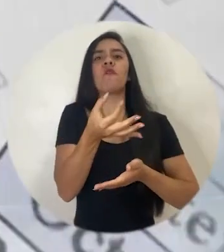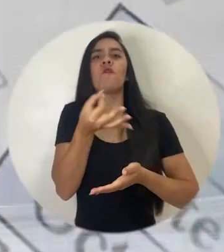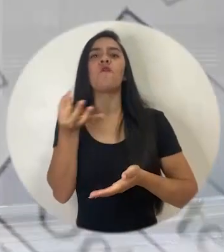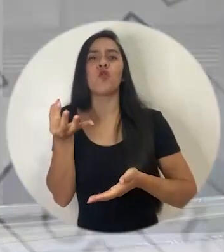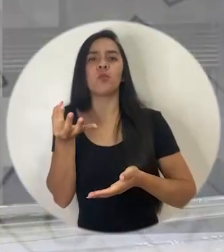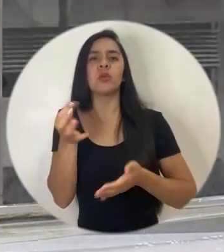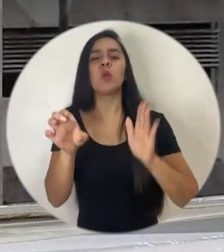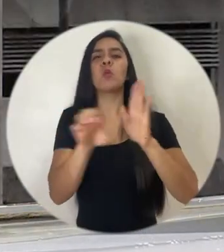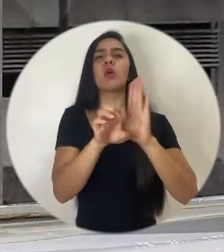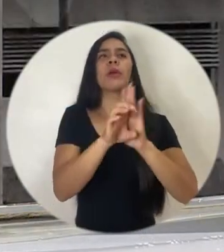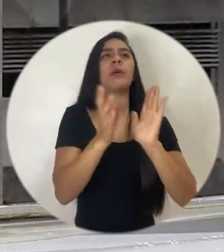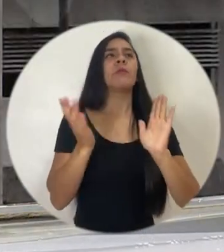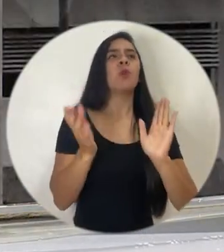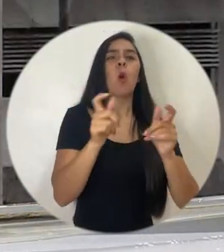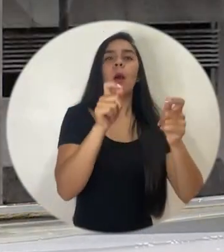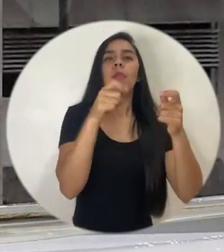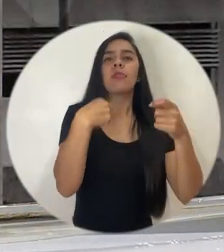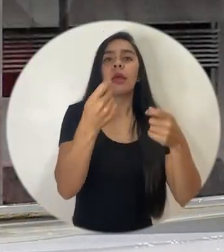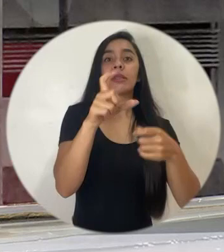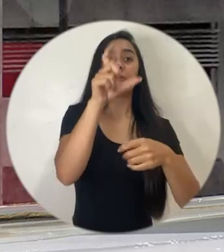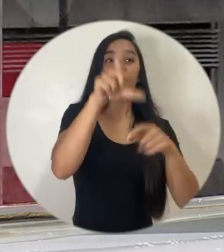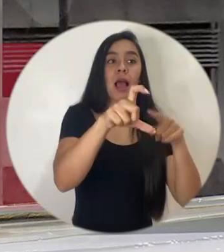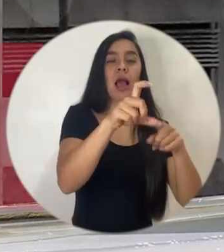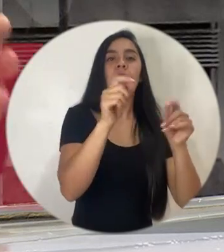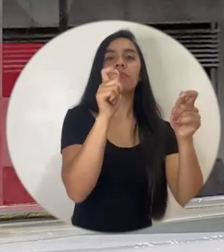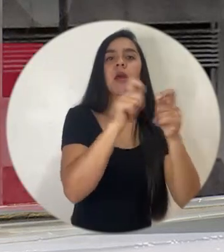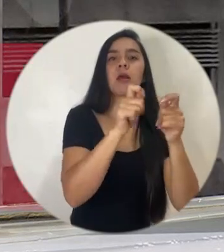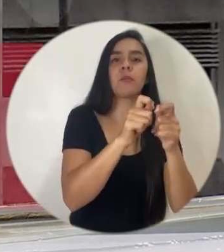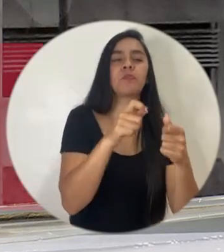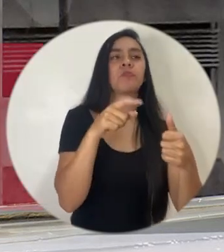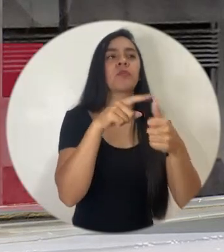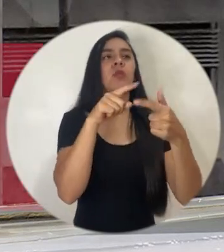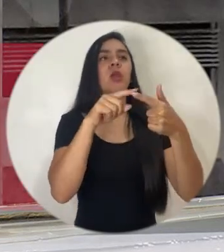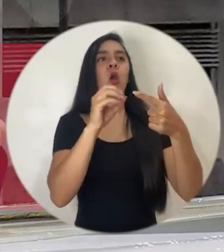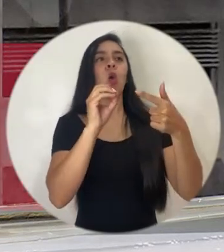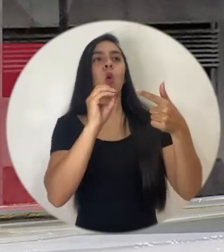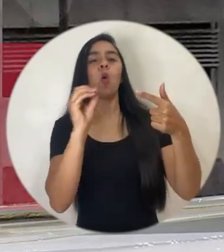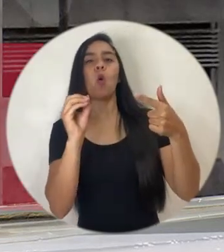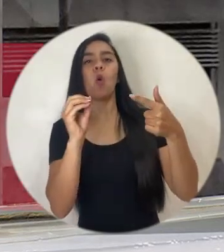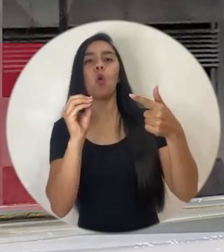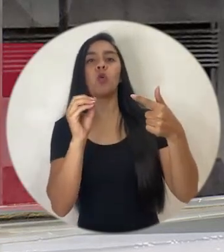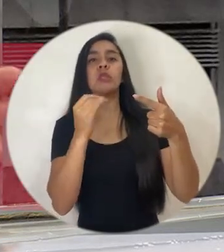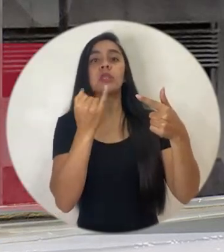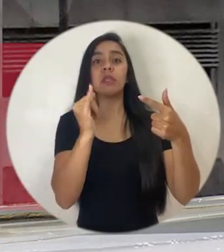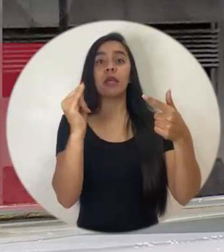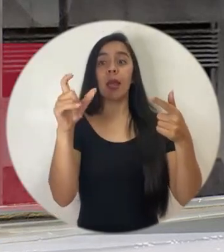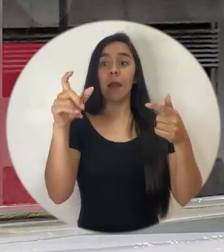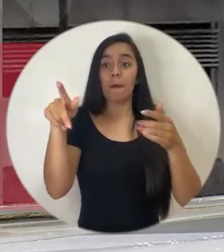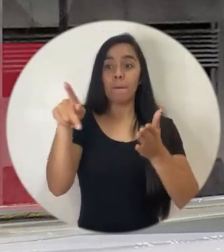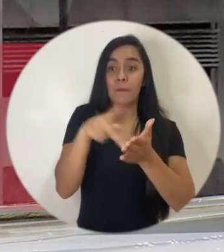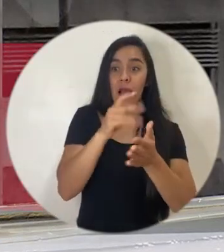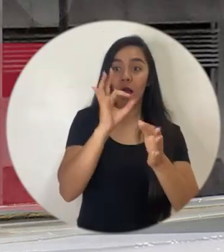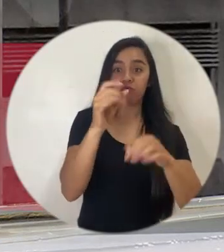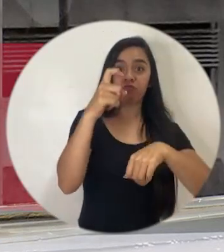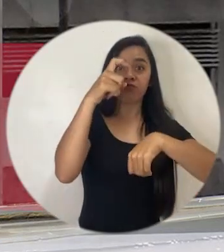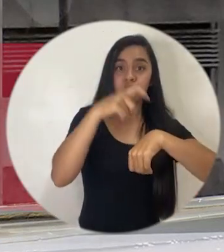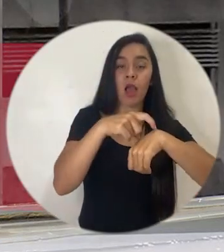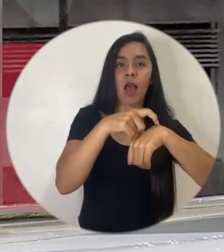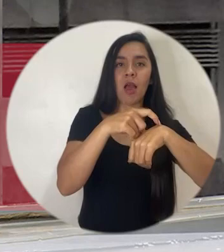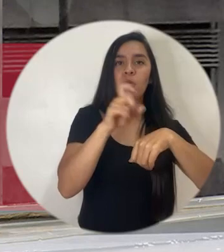de pago más bien con otras facilidades, puntos, mecanismos de devolución de ingresos,